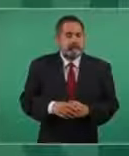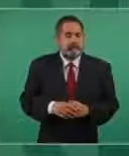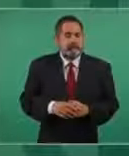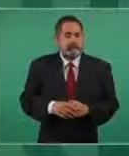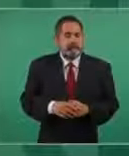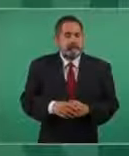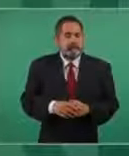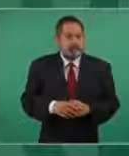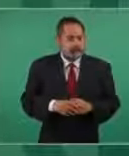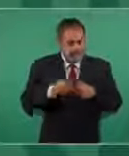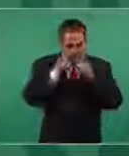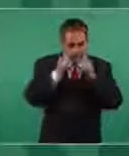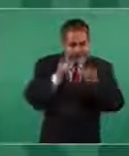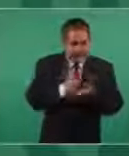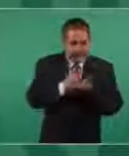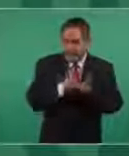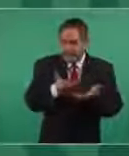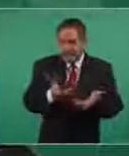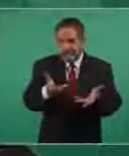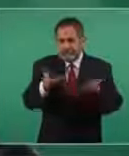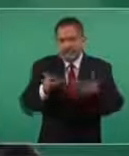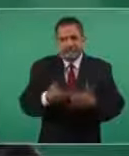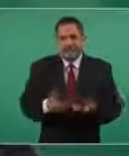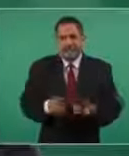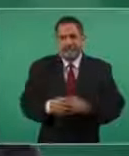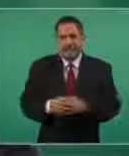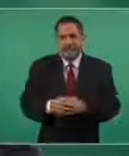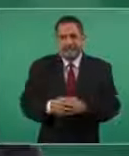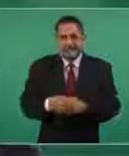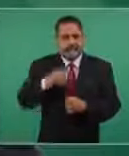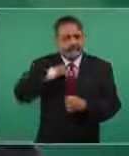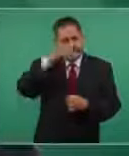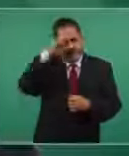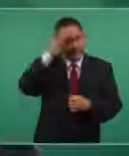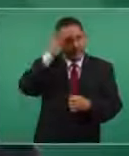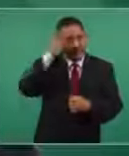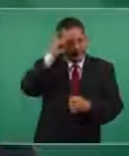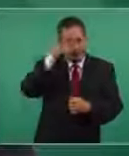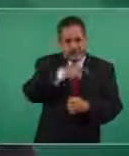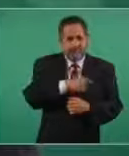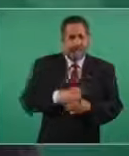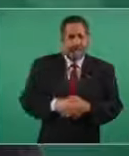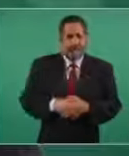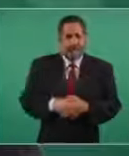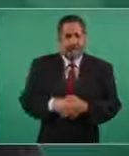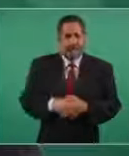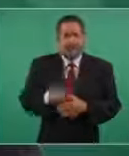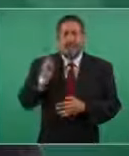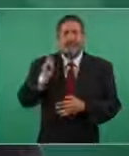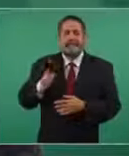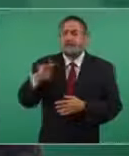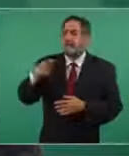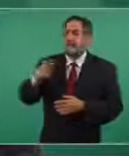atendieran esto, pensaran en esto. ¿Saben qué nos dejaron?